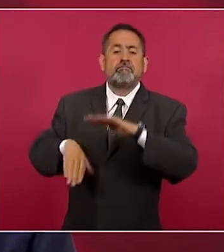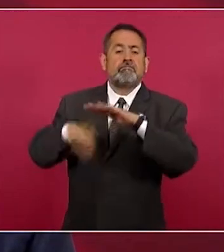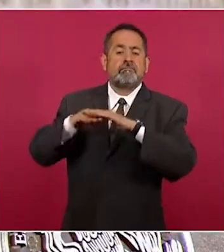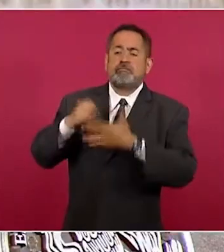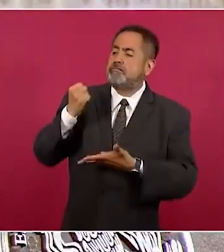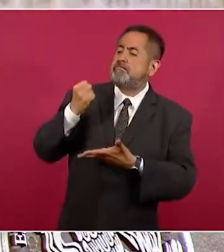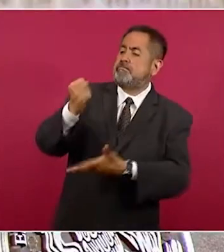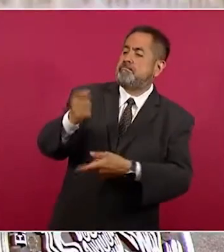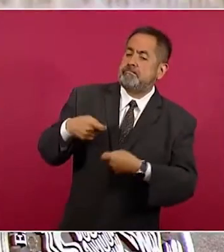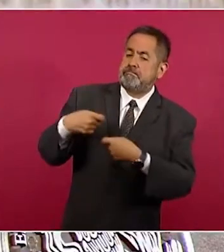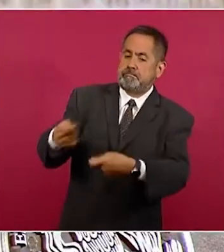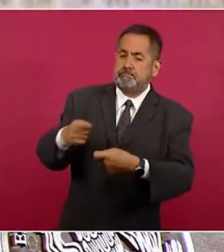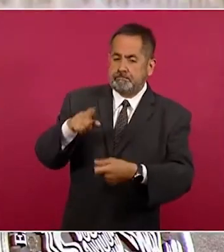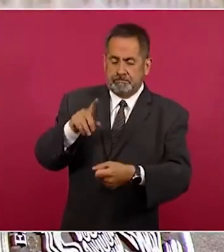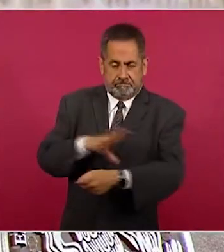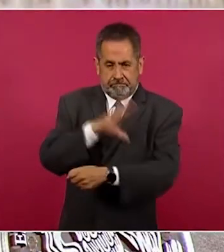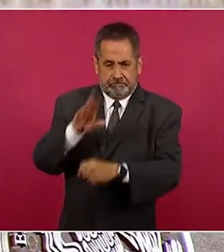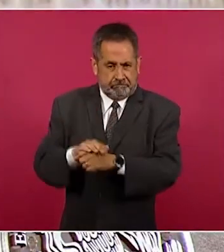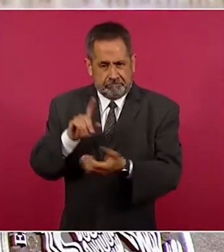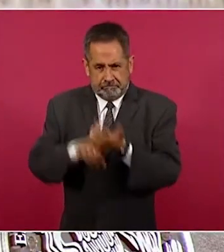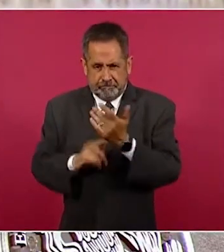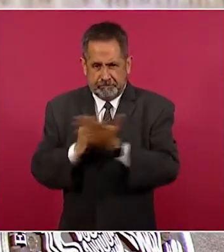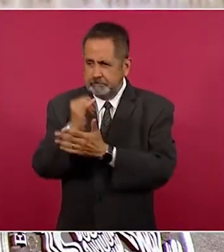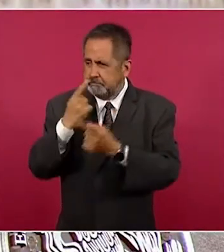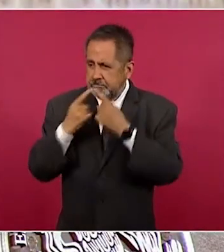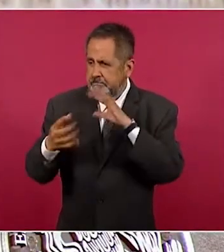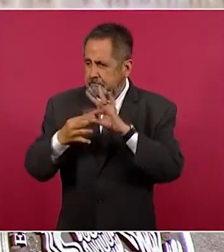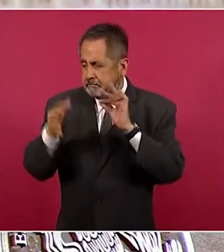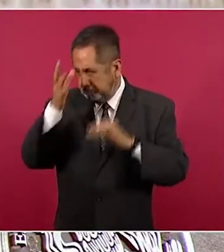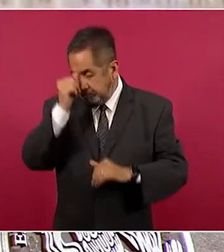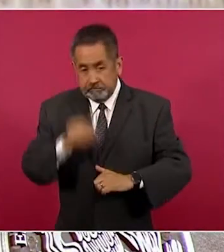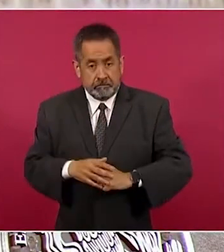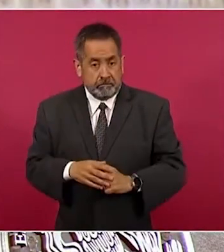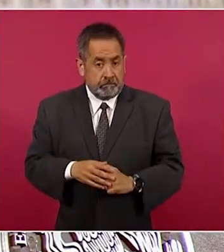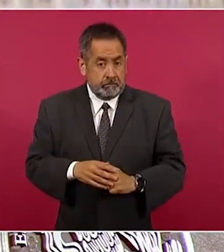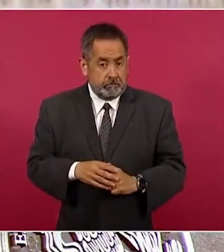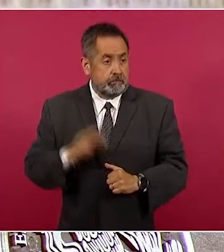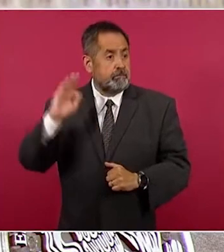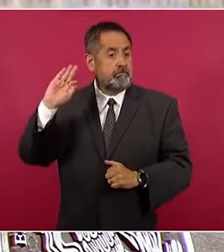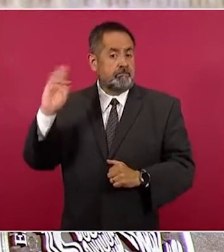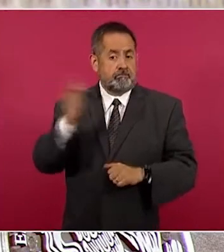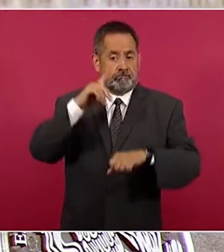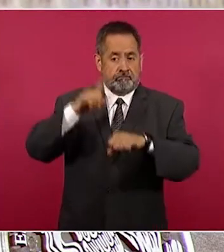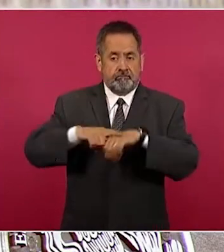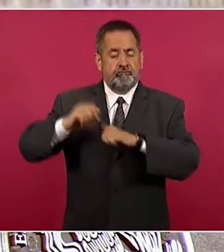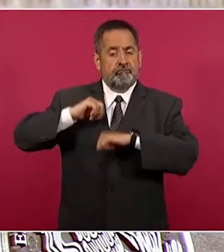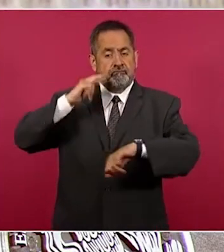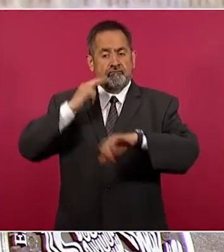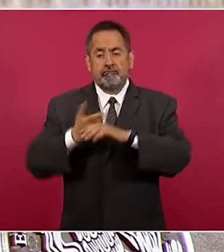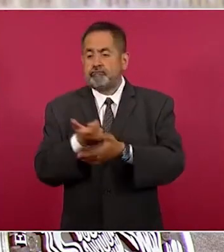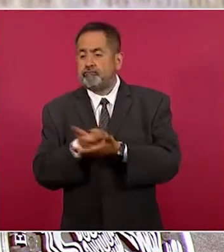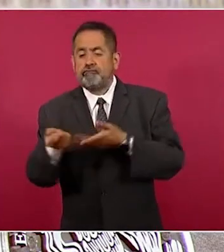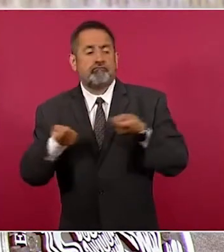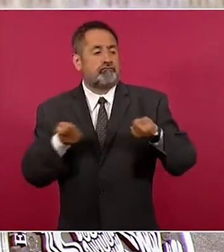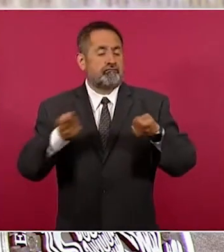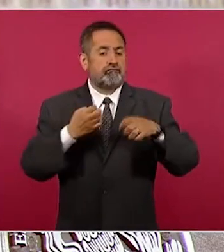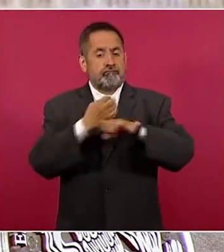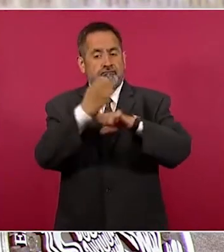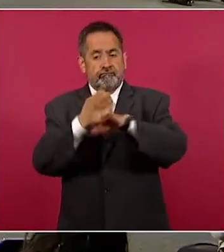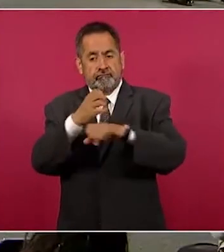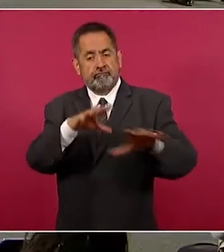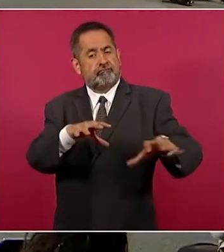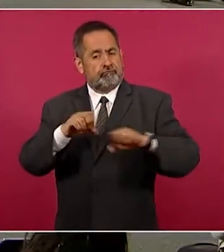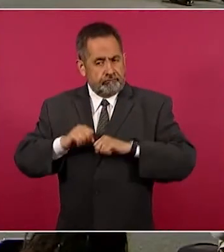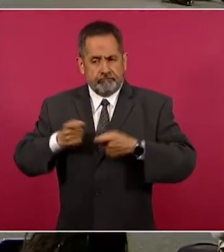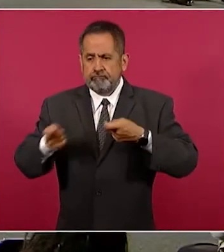para materializarlo en convenios. Decirles que la federación asume el control de la nómina educativa estatal y